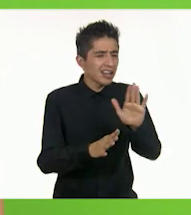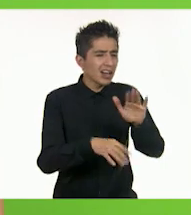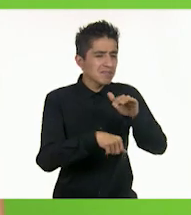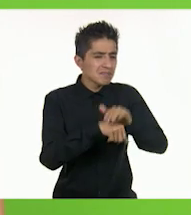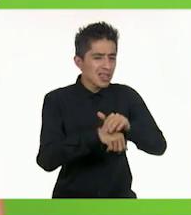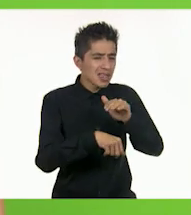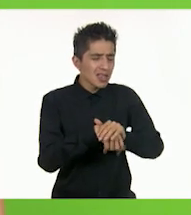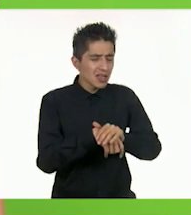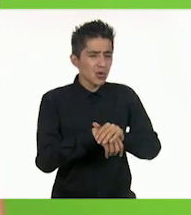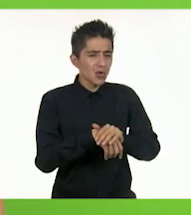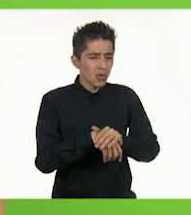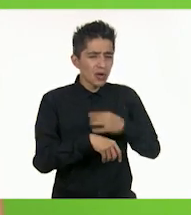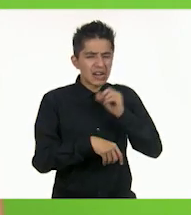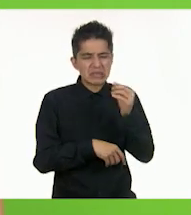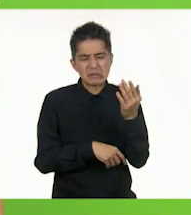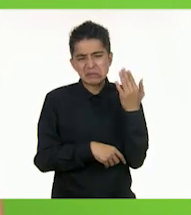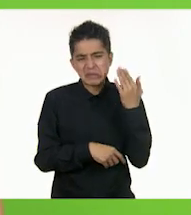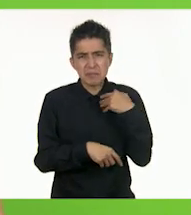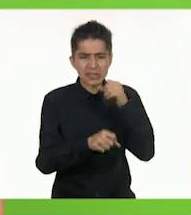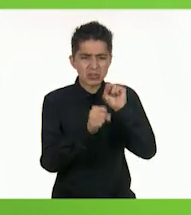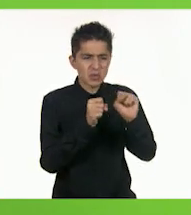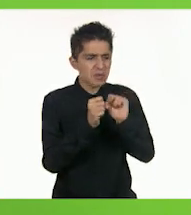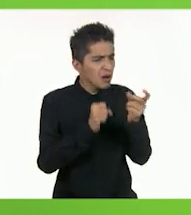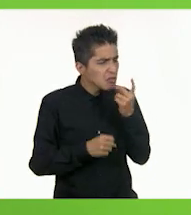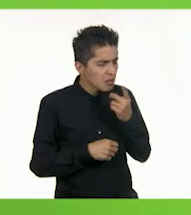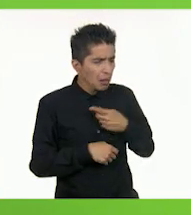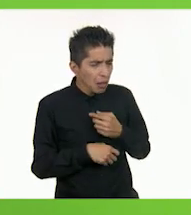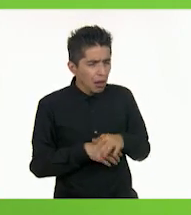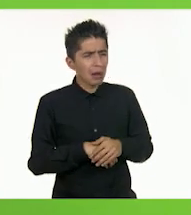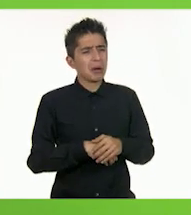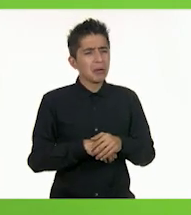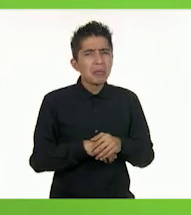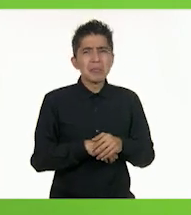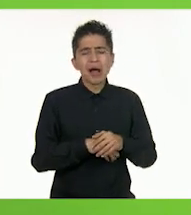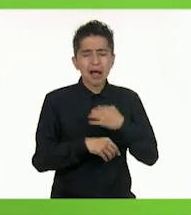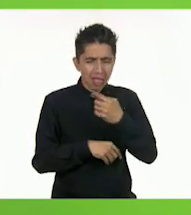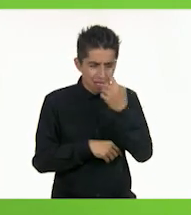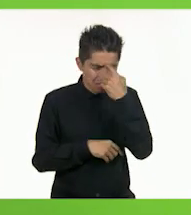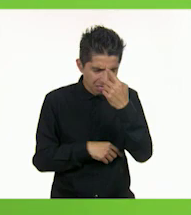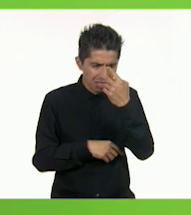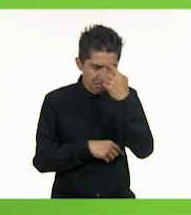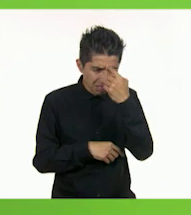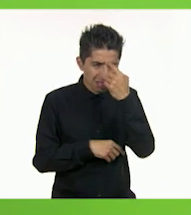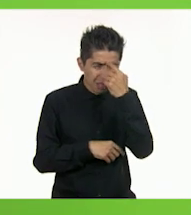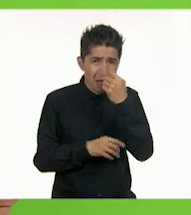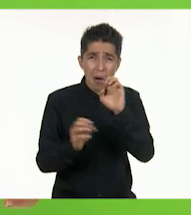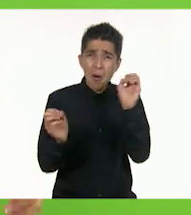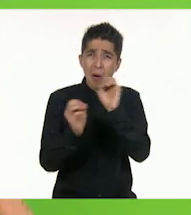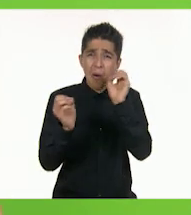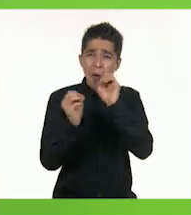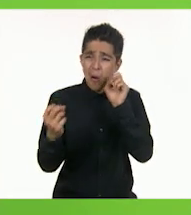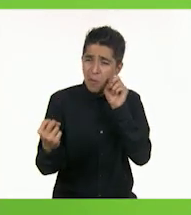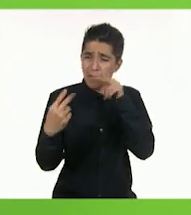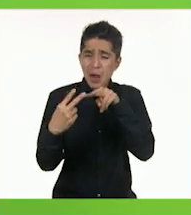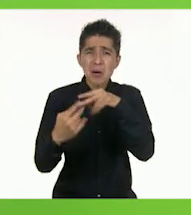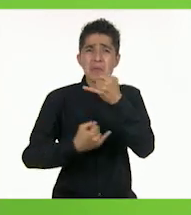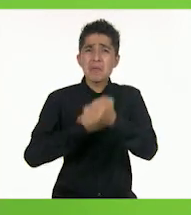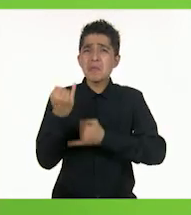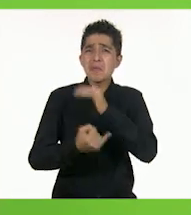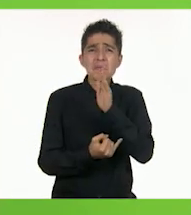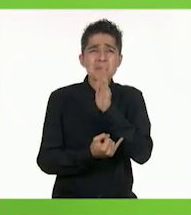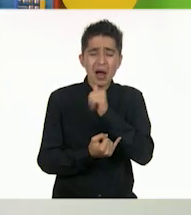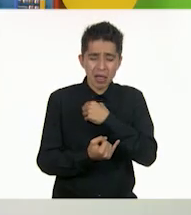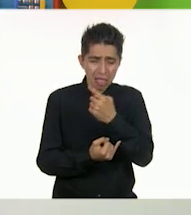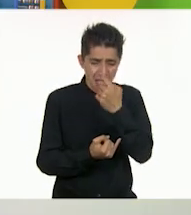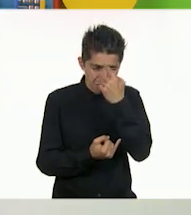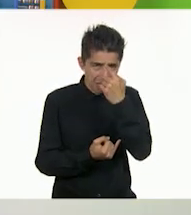Fíjate que a mí hace poco me dijo mi sobrino que extraña mucho a los suyos ahora que no los ve y no puede jugar con ellos.